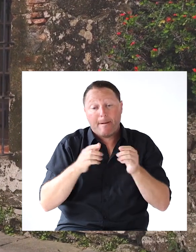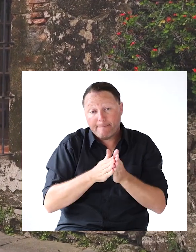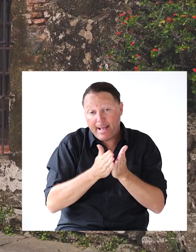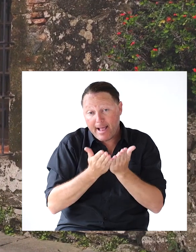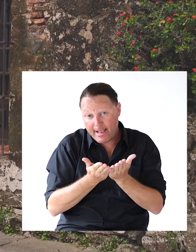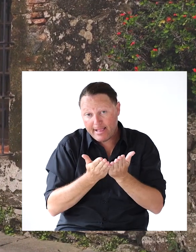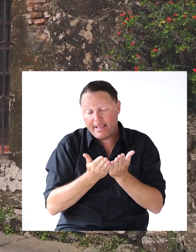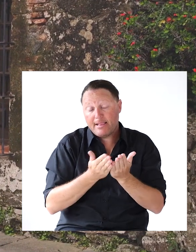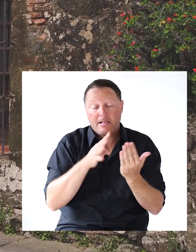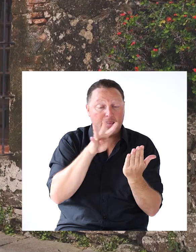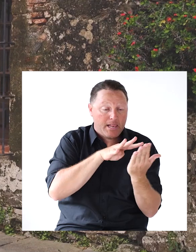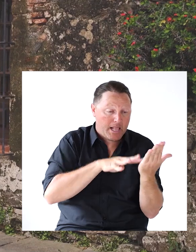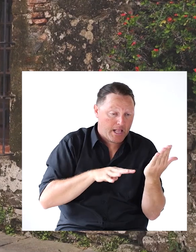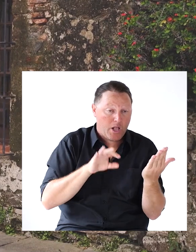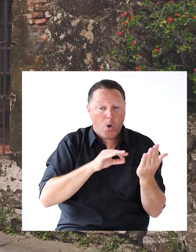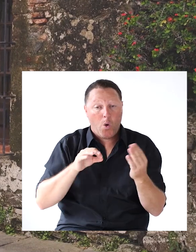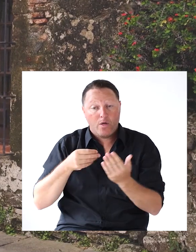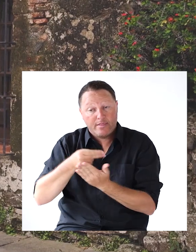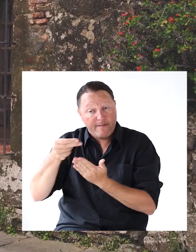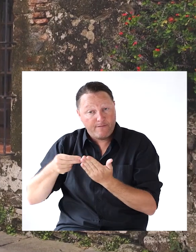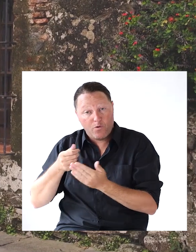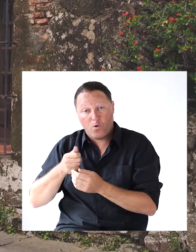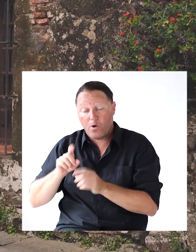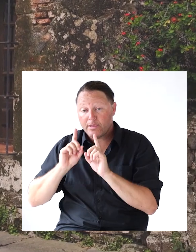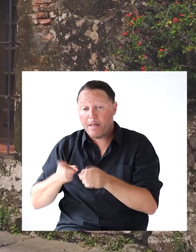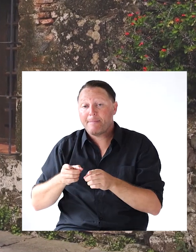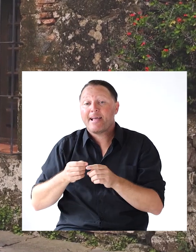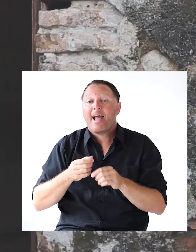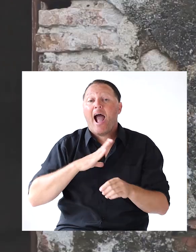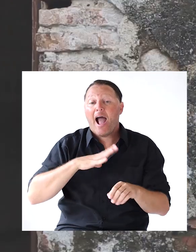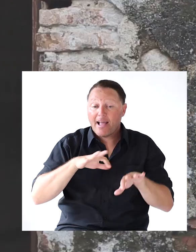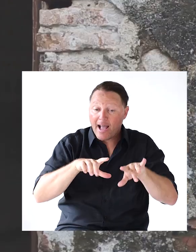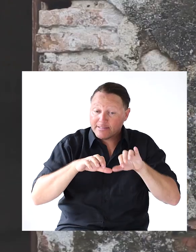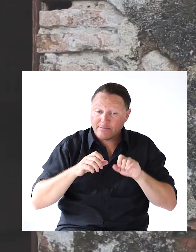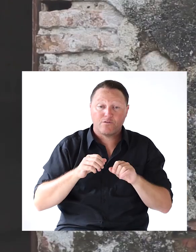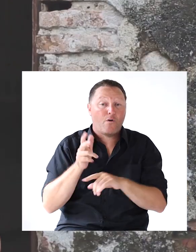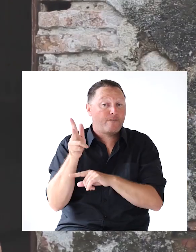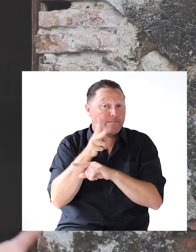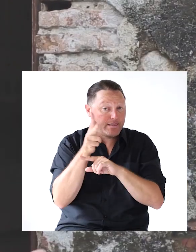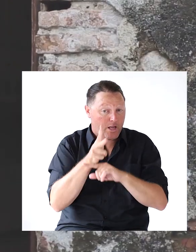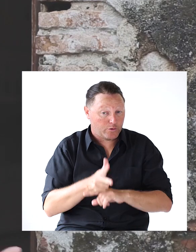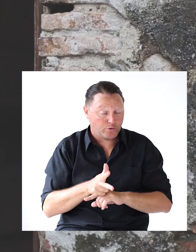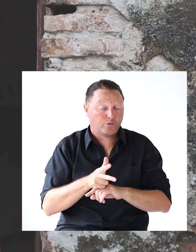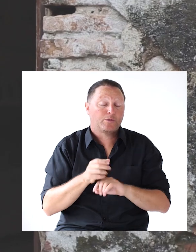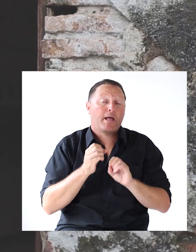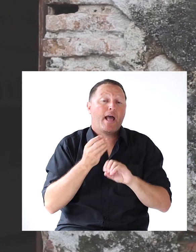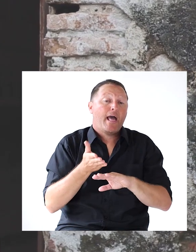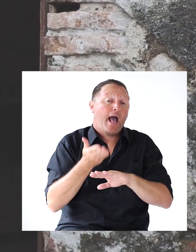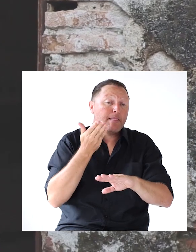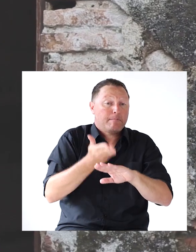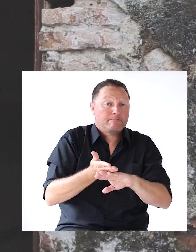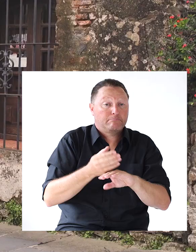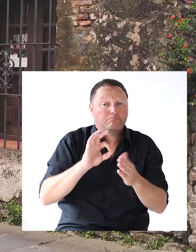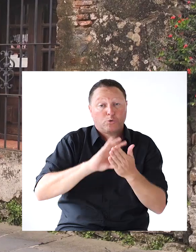Sea de texto O planos Es un archivo Audiovisual Que se presentó A